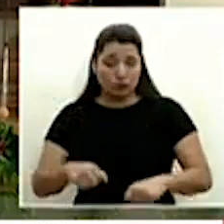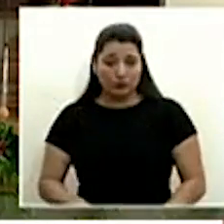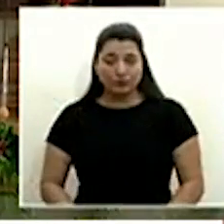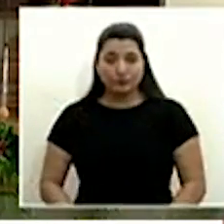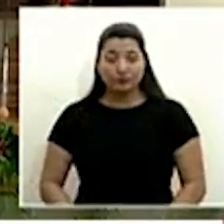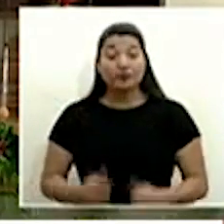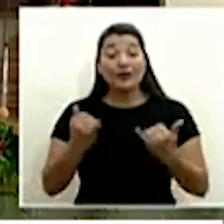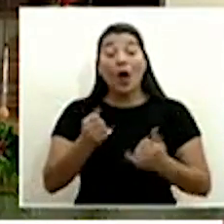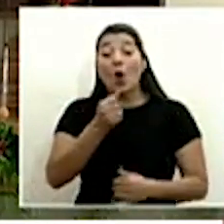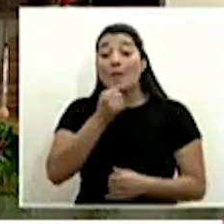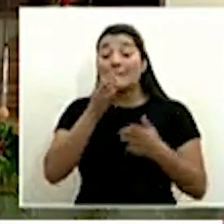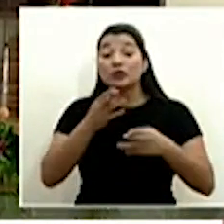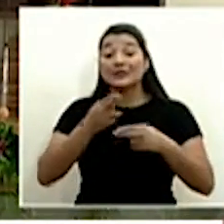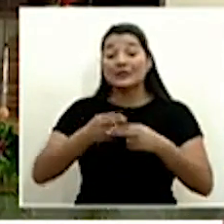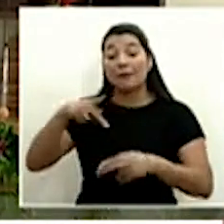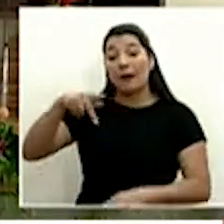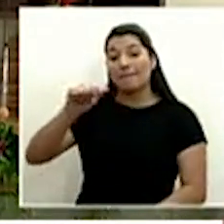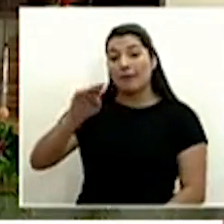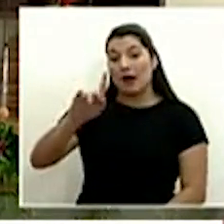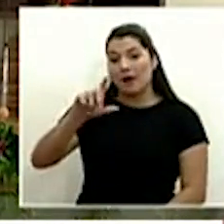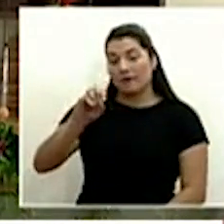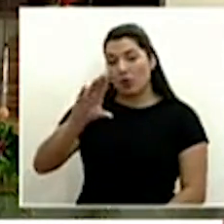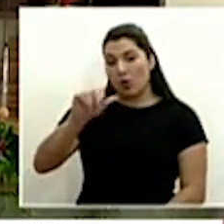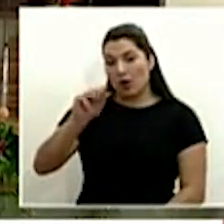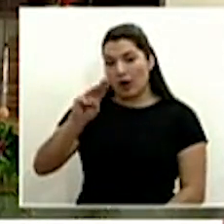Pablo Campos de Noticias Telediario